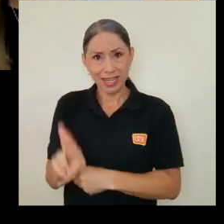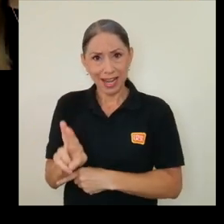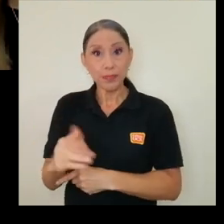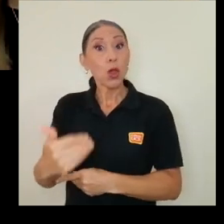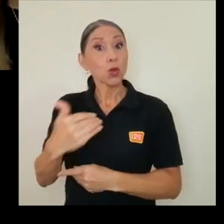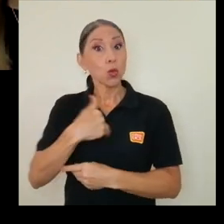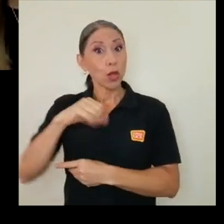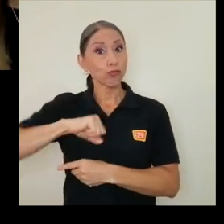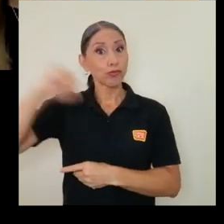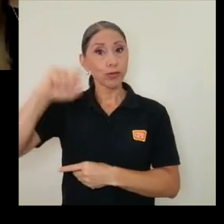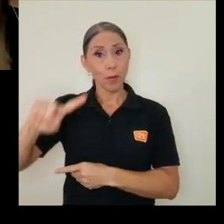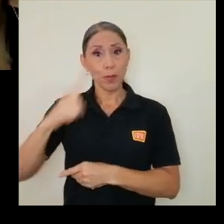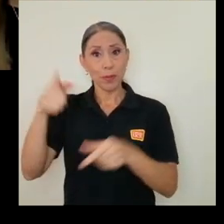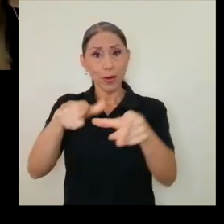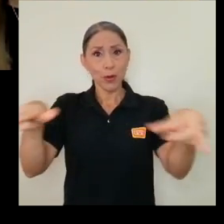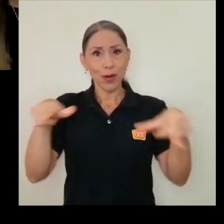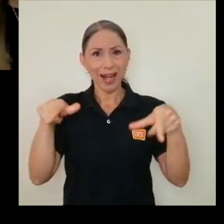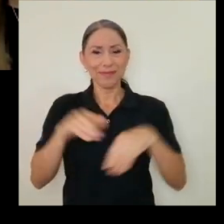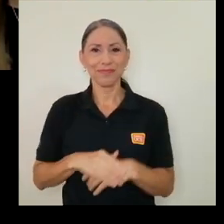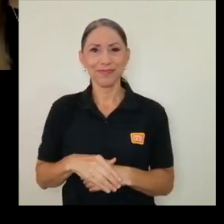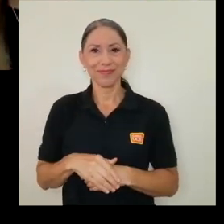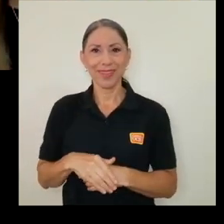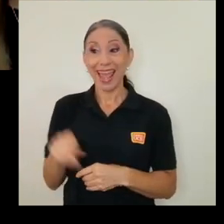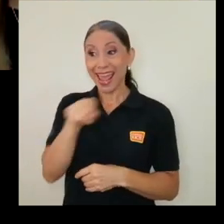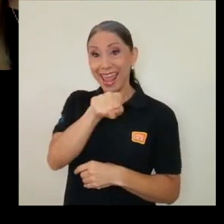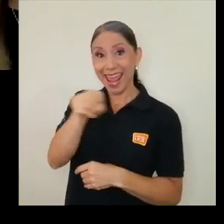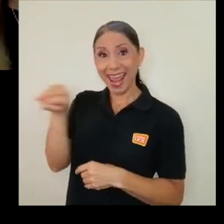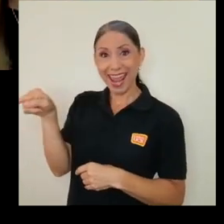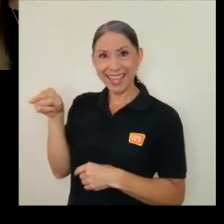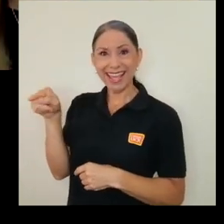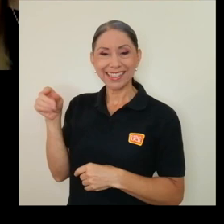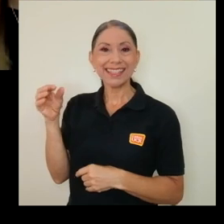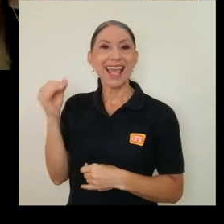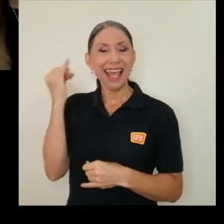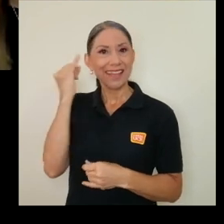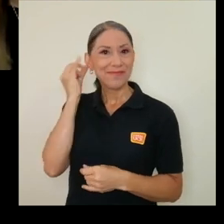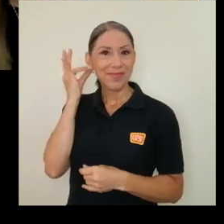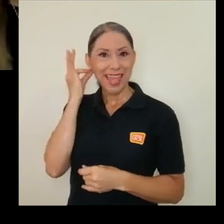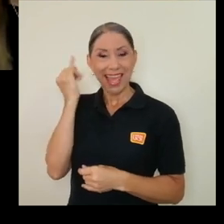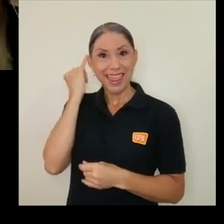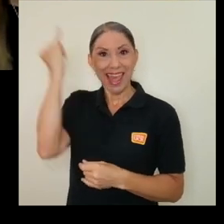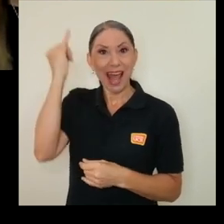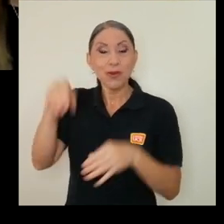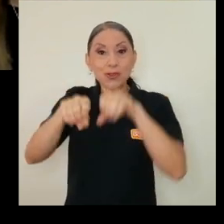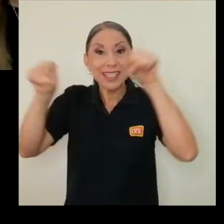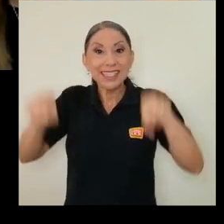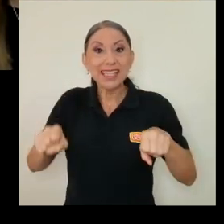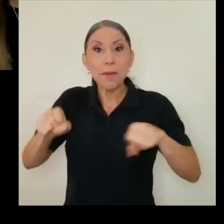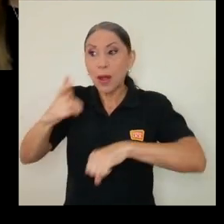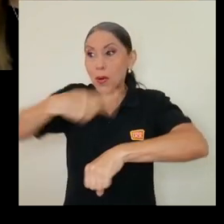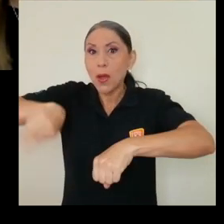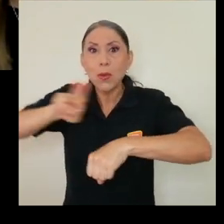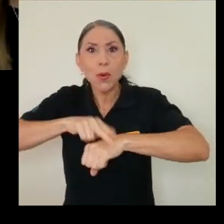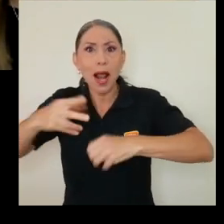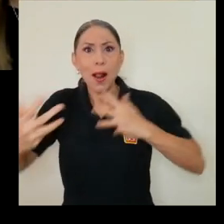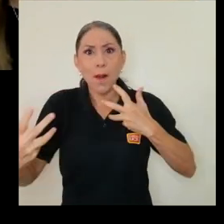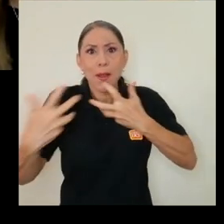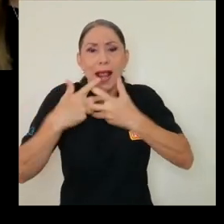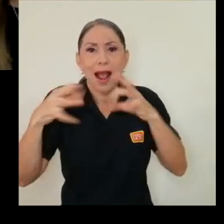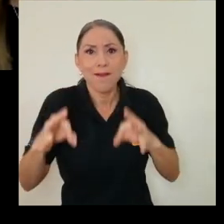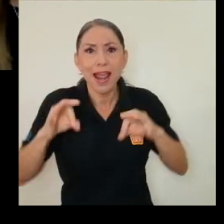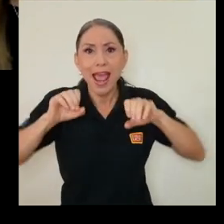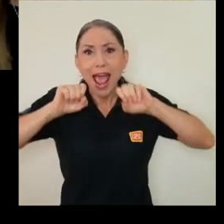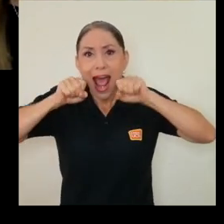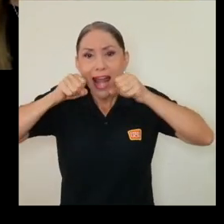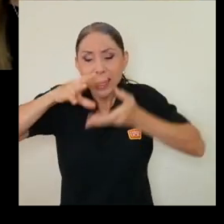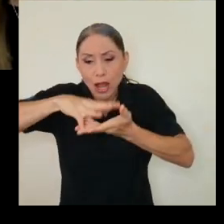obtuvieron el primer lugar del concurso. Ellas lideraron un sistema tecnológico ecoamigable para obtener una harina de maíz 100%